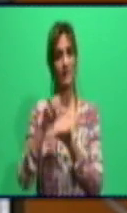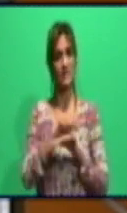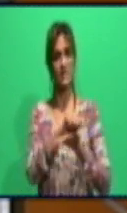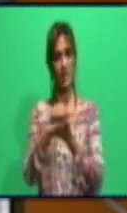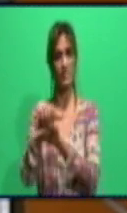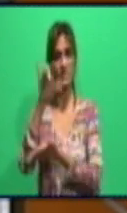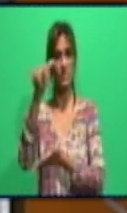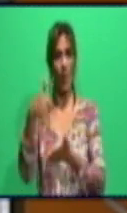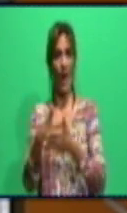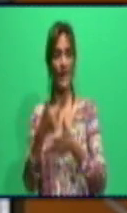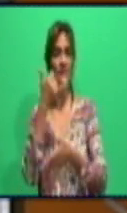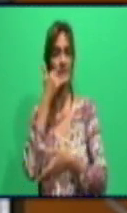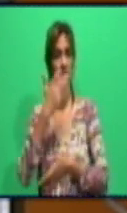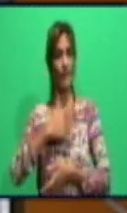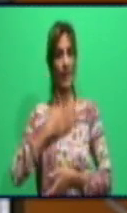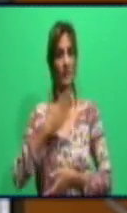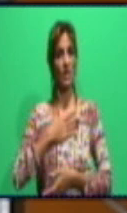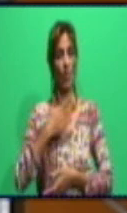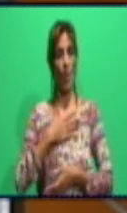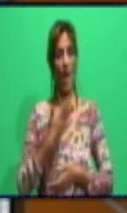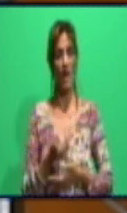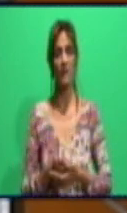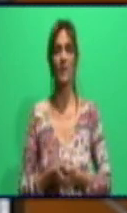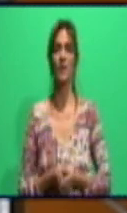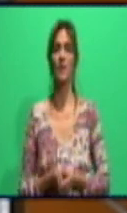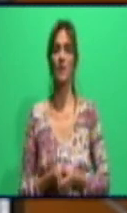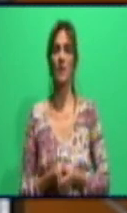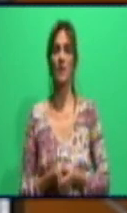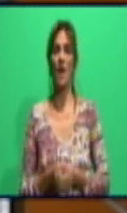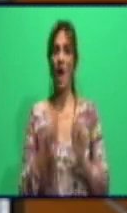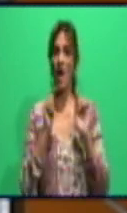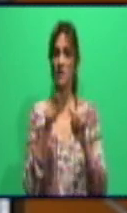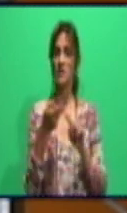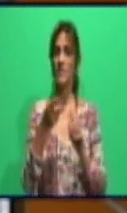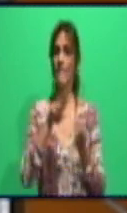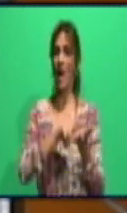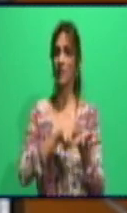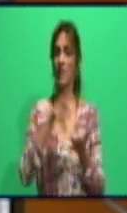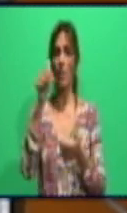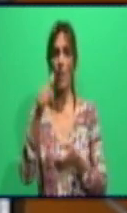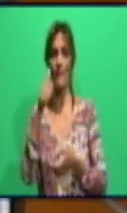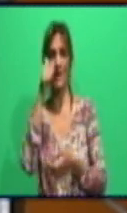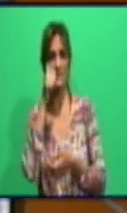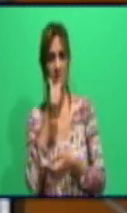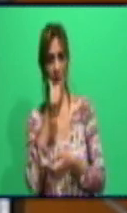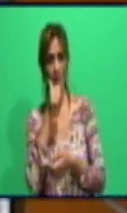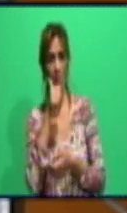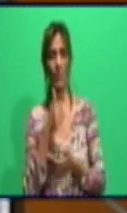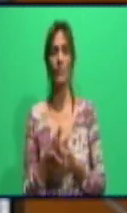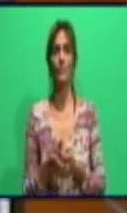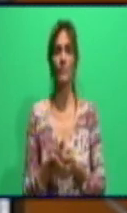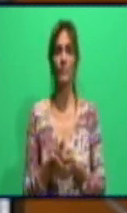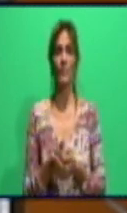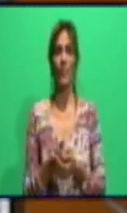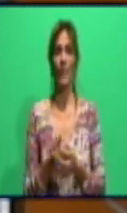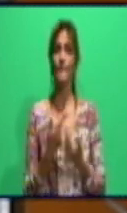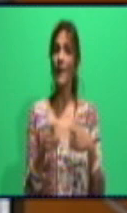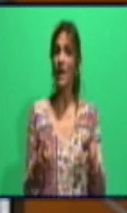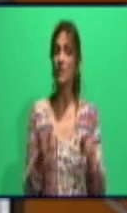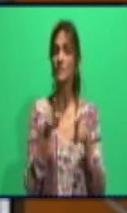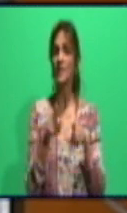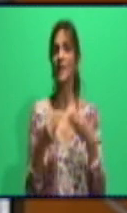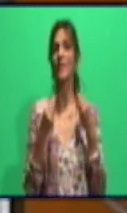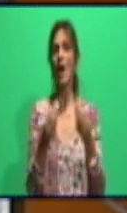realizando la atención a estas personas martes, jueves y sábado, pero se les da una atención también un